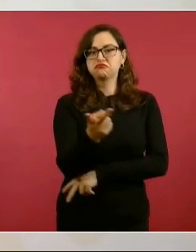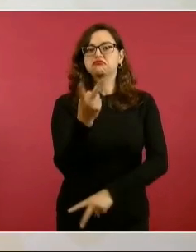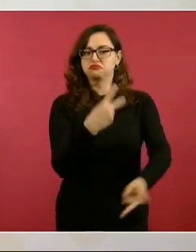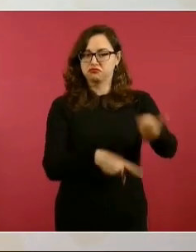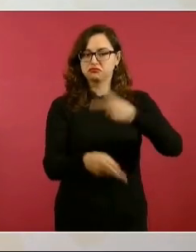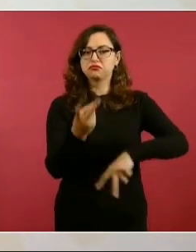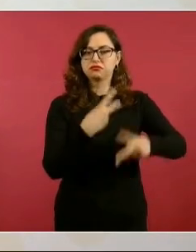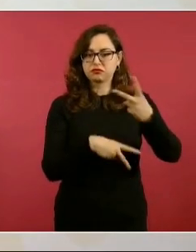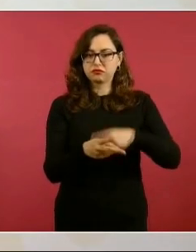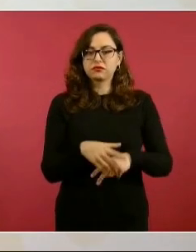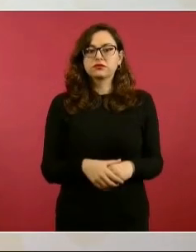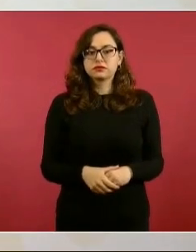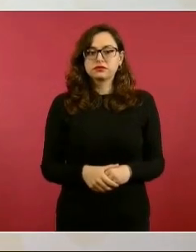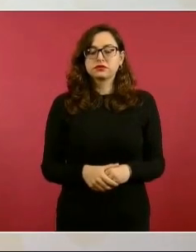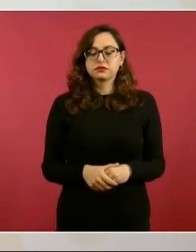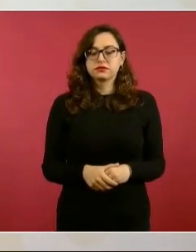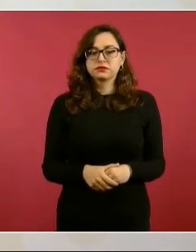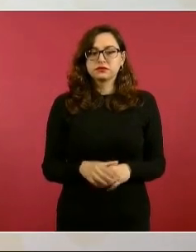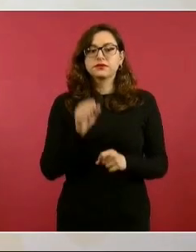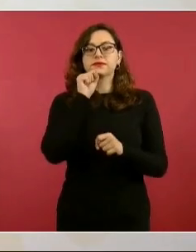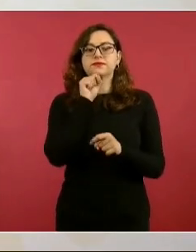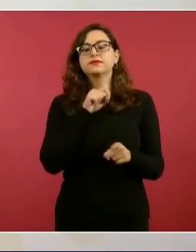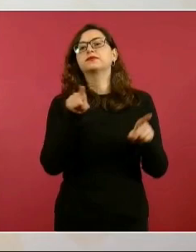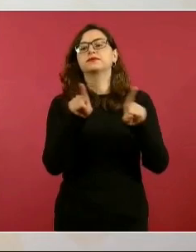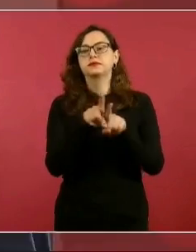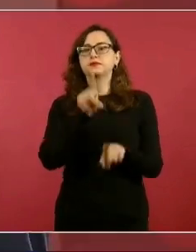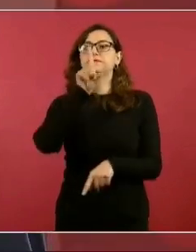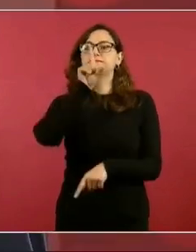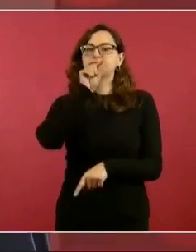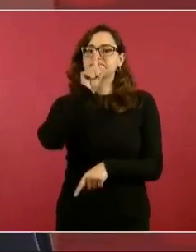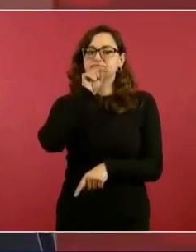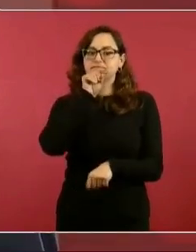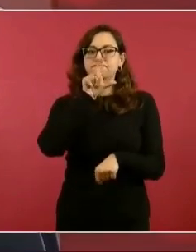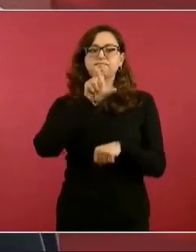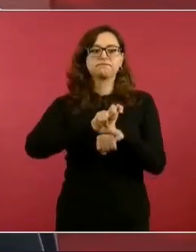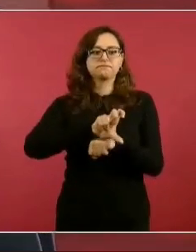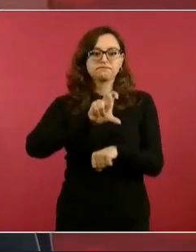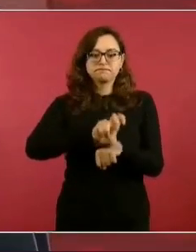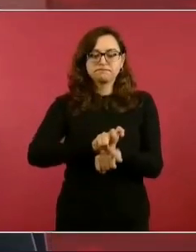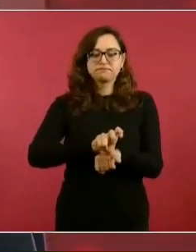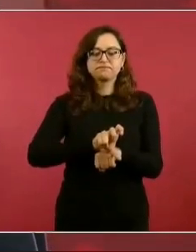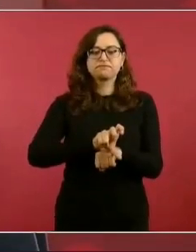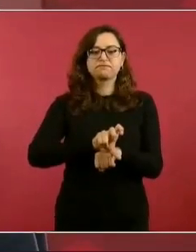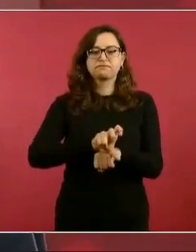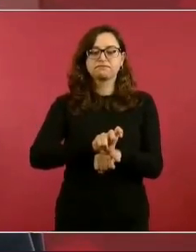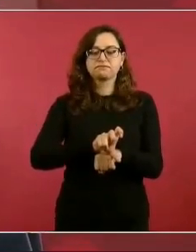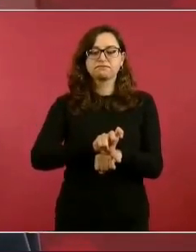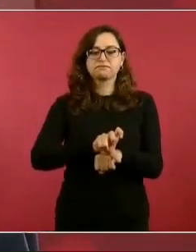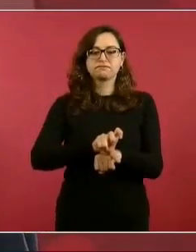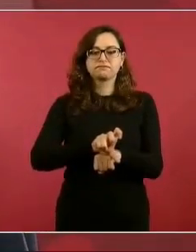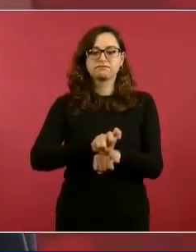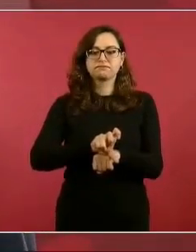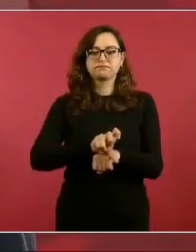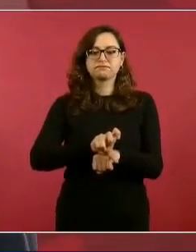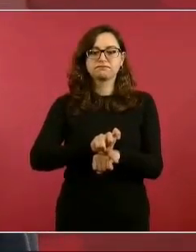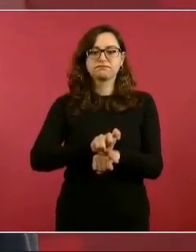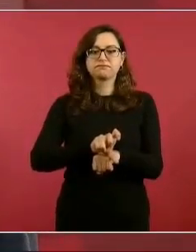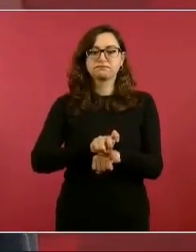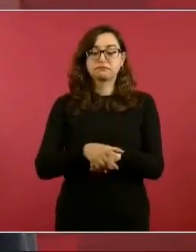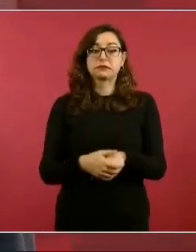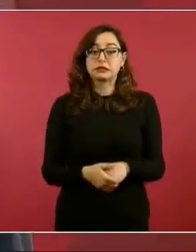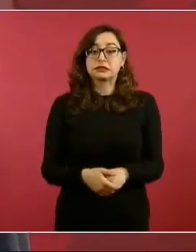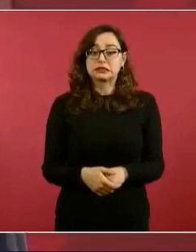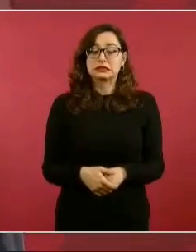Y los principales productores de pollo, huevo, nos